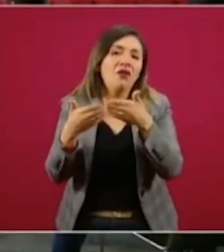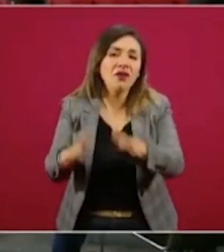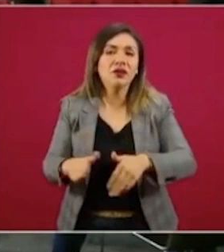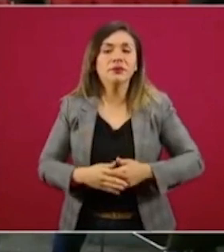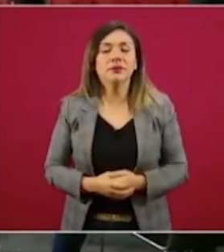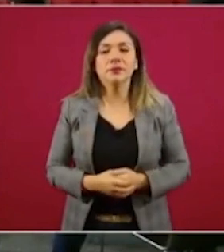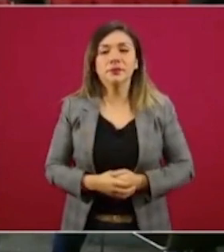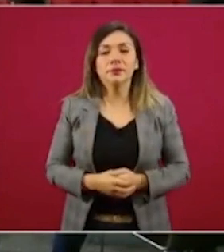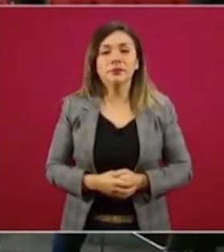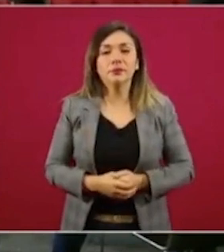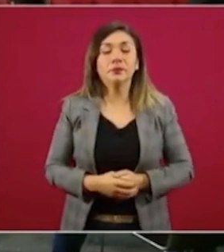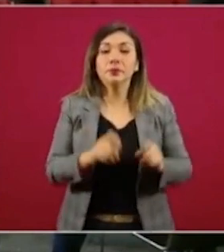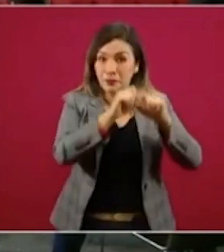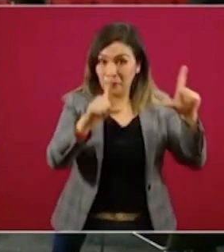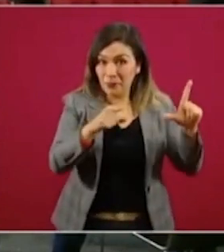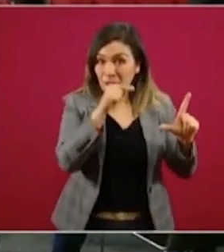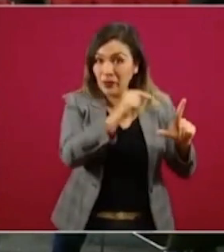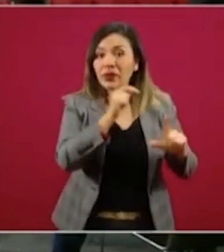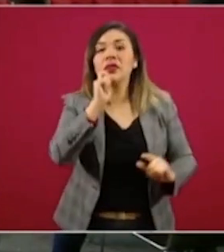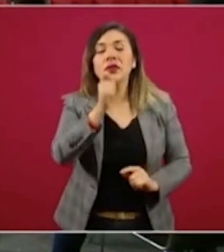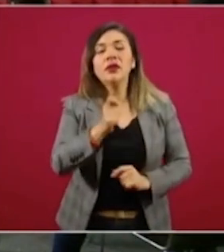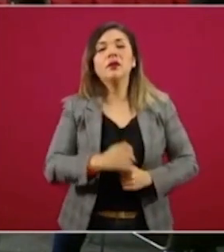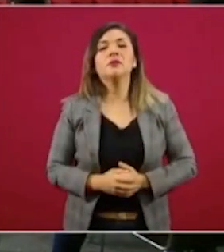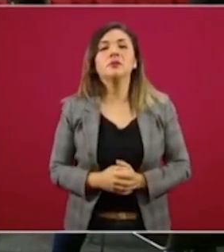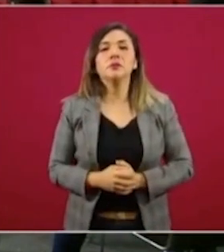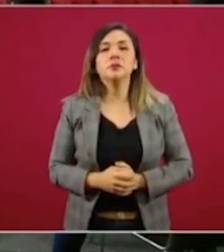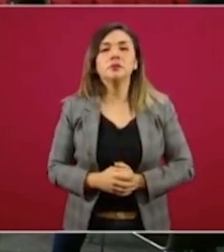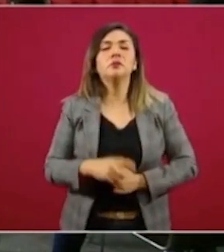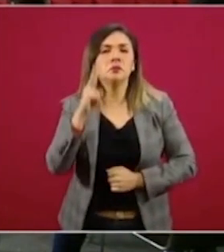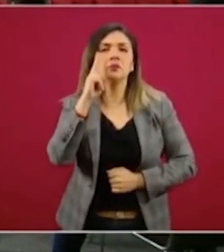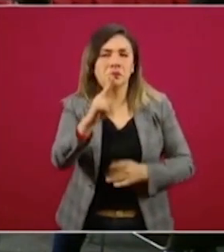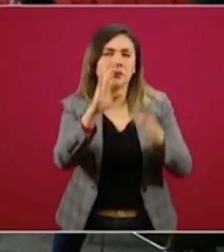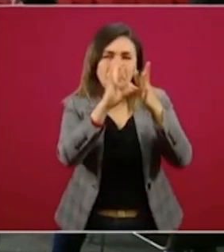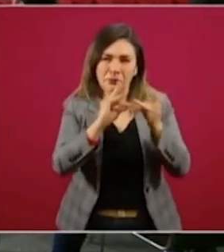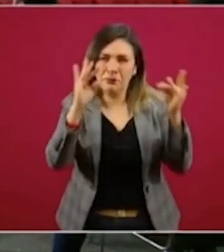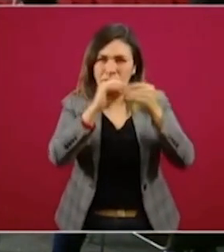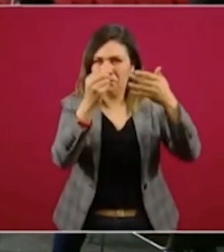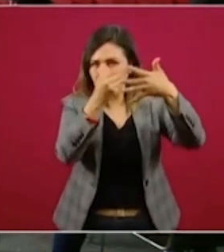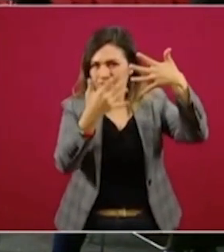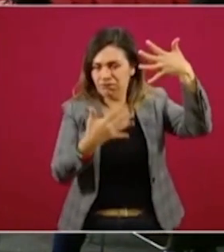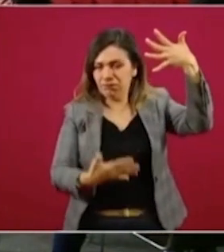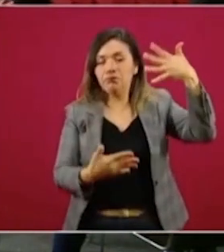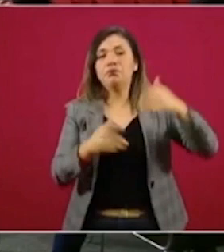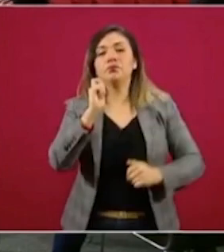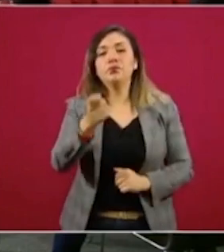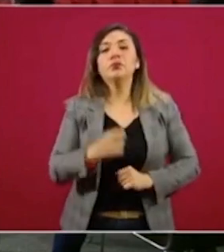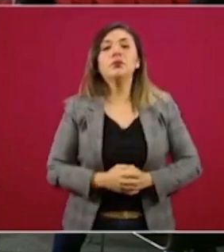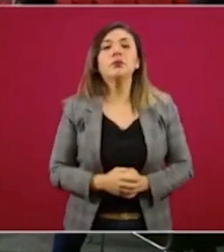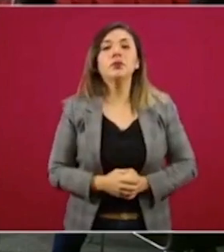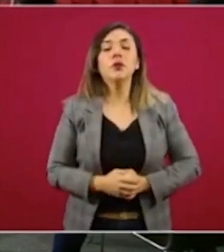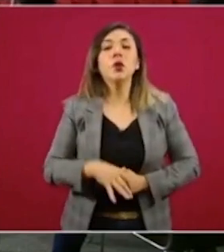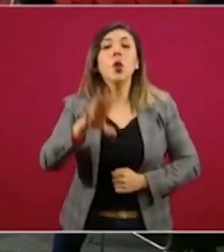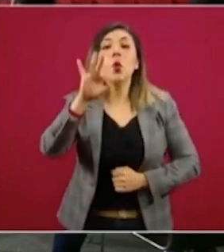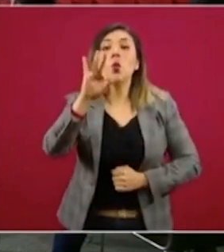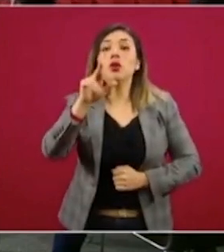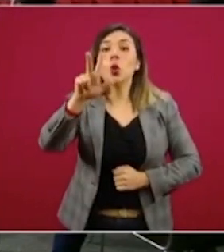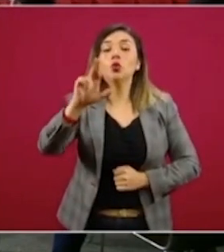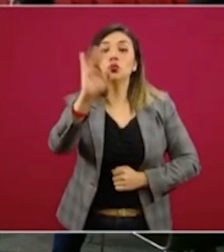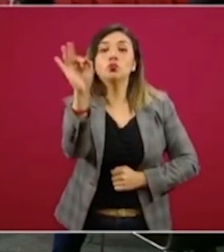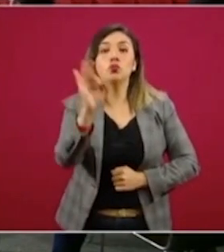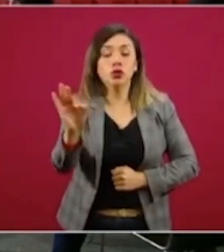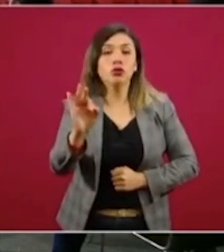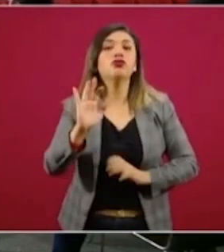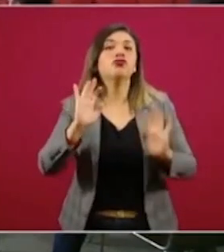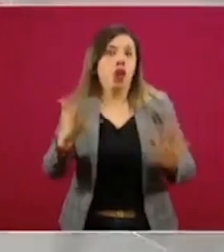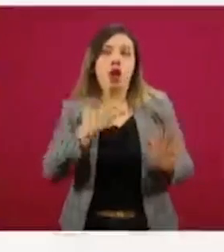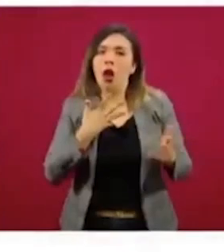Adelante. Esto se puede ver desglosado así, cuando llegamos el 48 por ciento ya